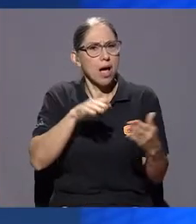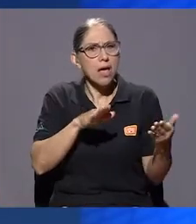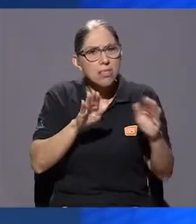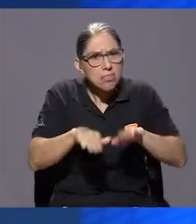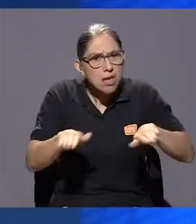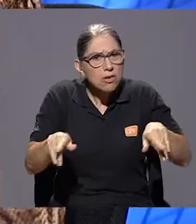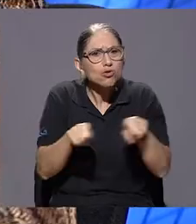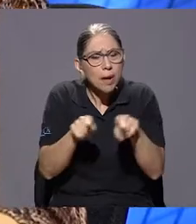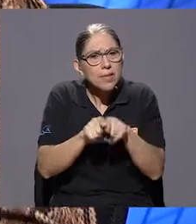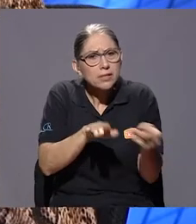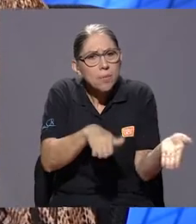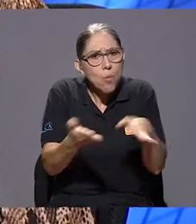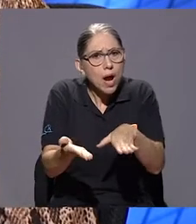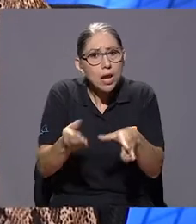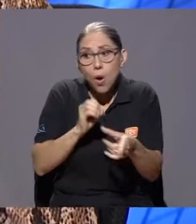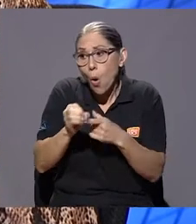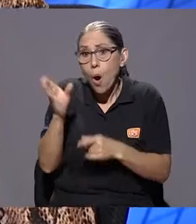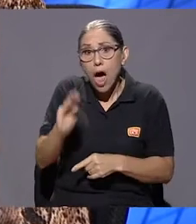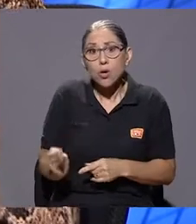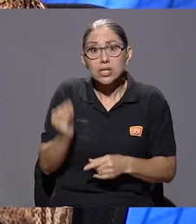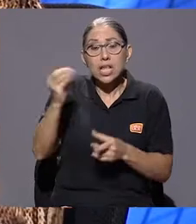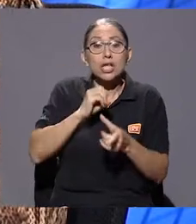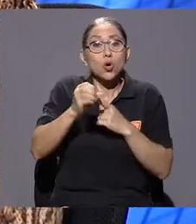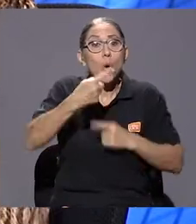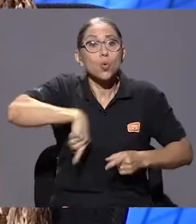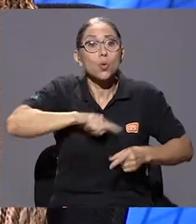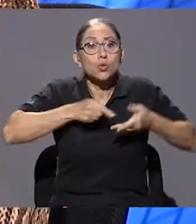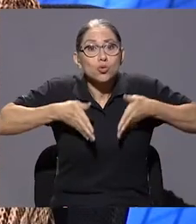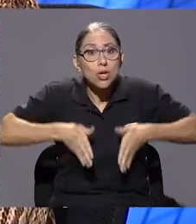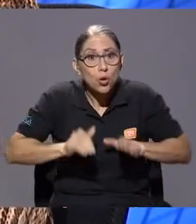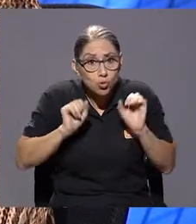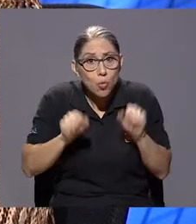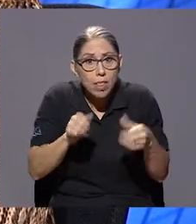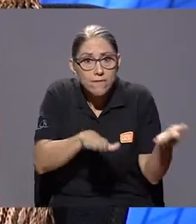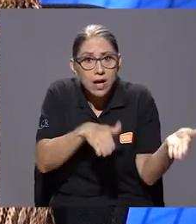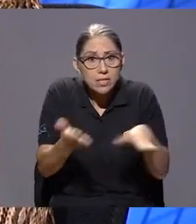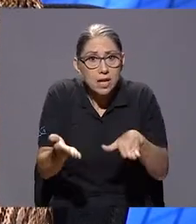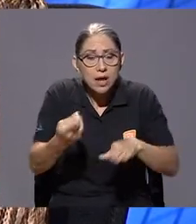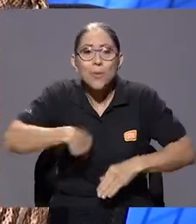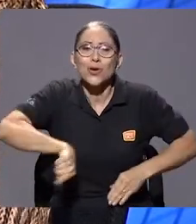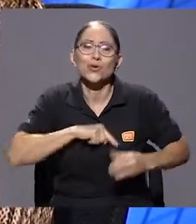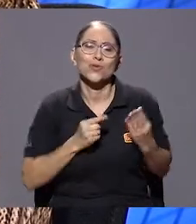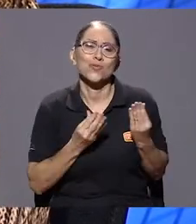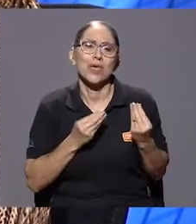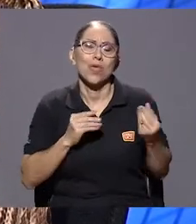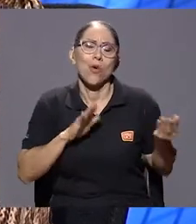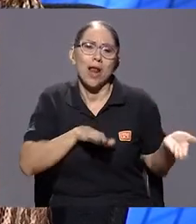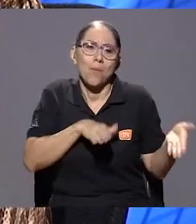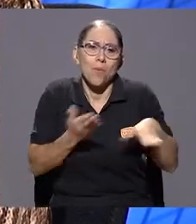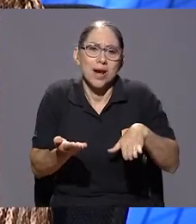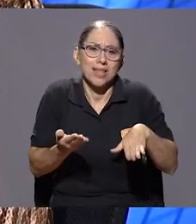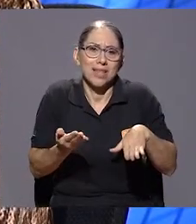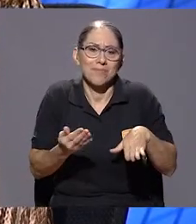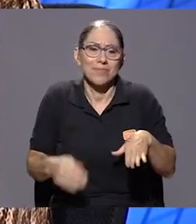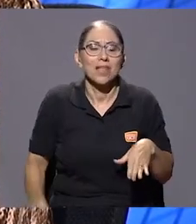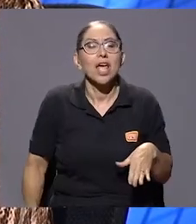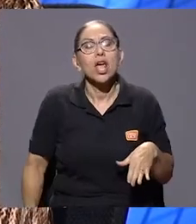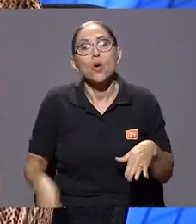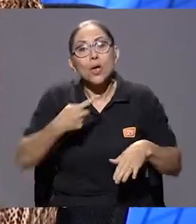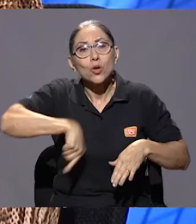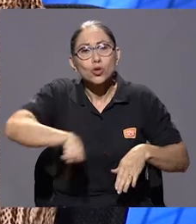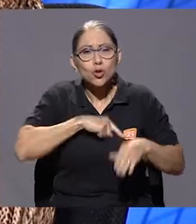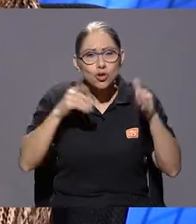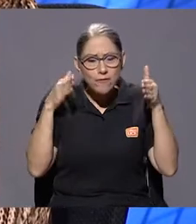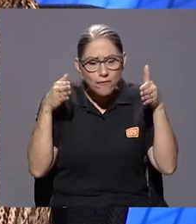que adolescentes se mueren o que nuestros hijos pueden fallecer. Porque le tenemos miedo a la muerte. Entonces, el duelo enfocado en pérdidas de personas cercanas,